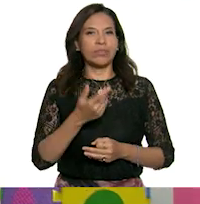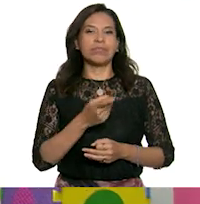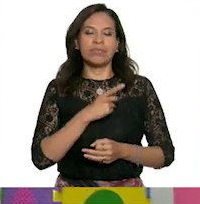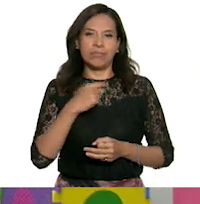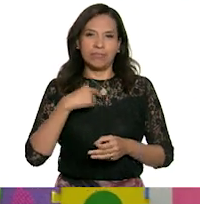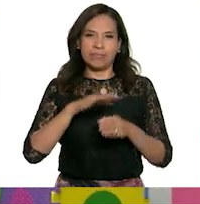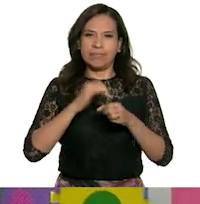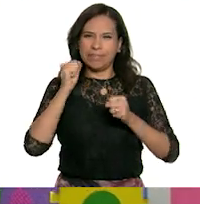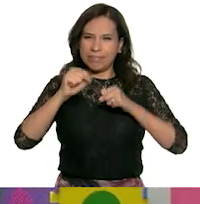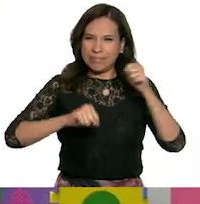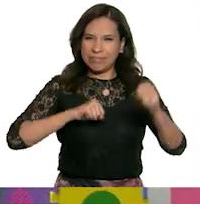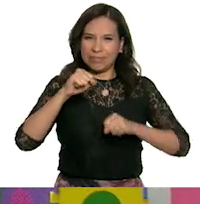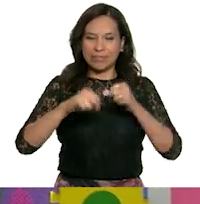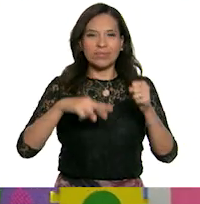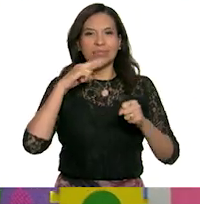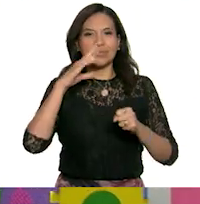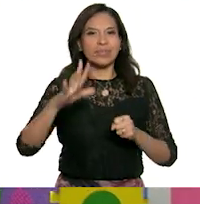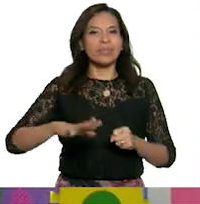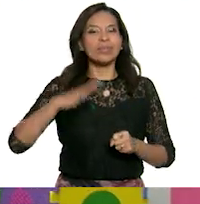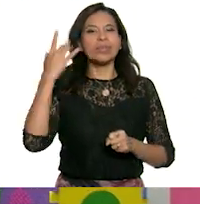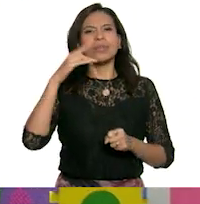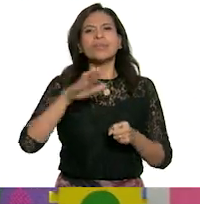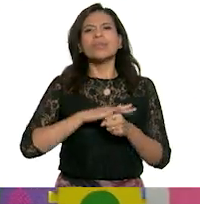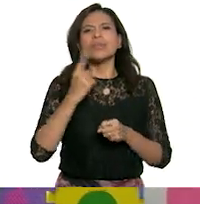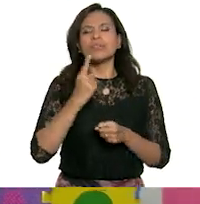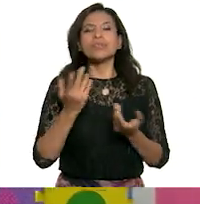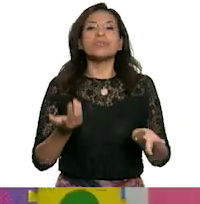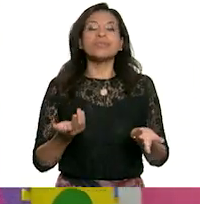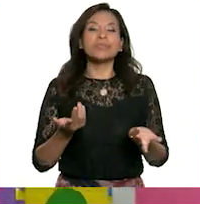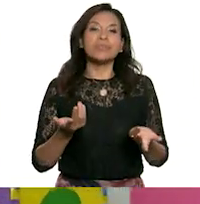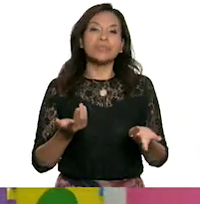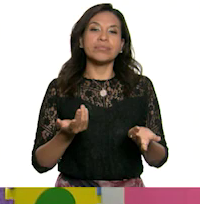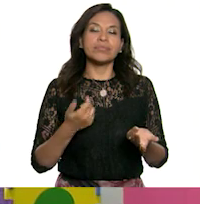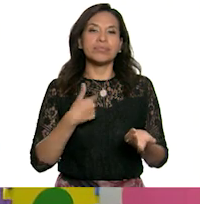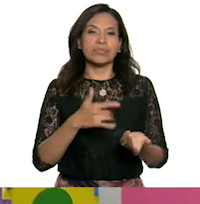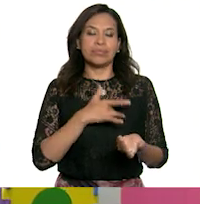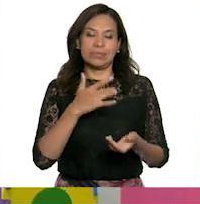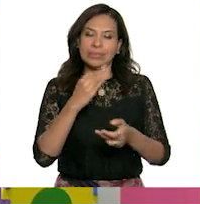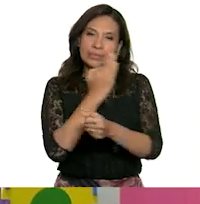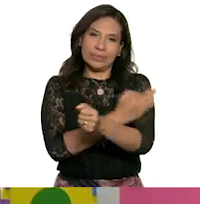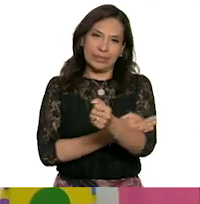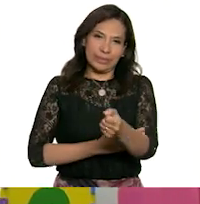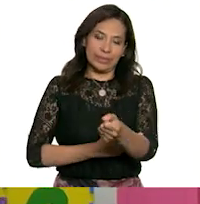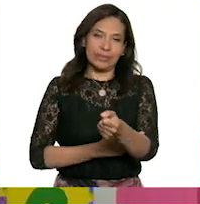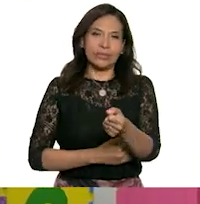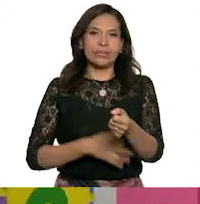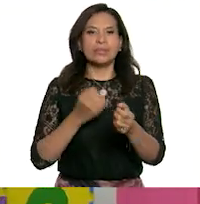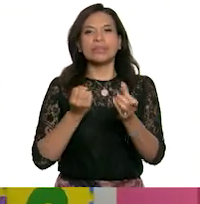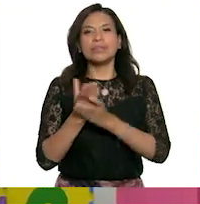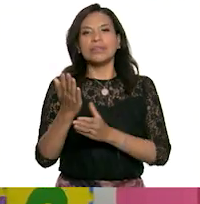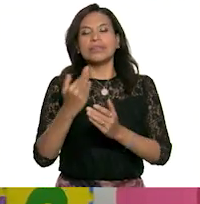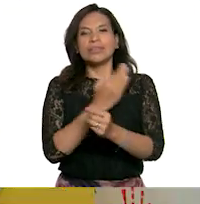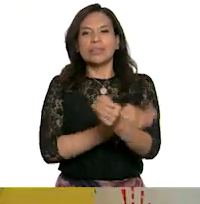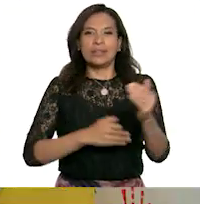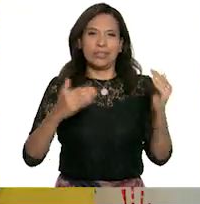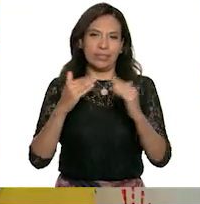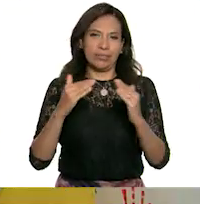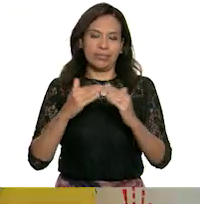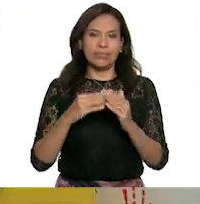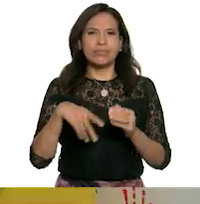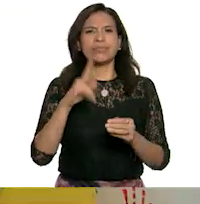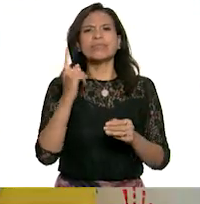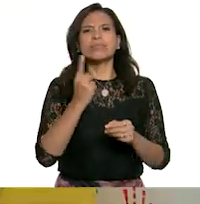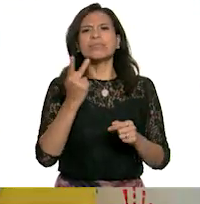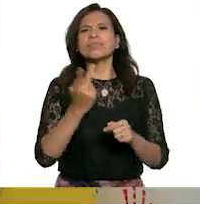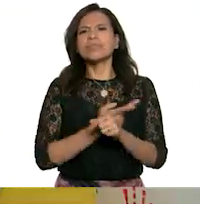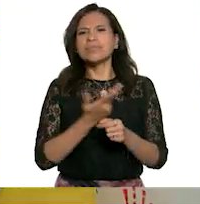pedalear lo más rápido que pude porque, pues bueno, es que se me estaba haciendo tarde y salí tarde de casa, en fin. ¿Pero qué te